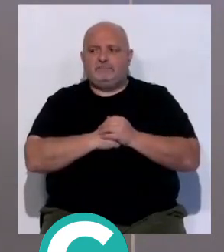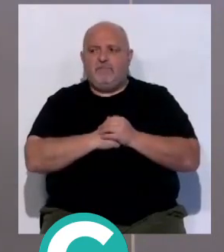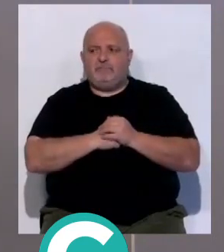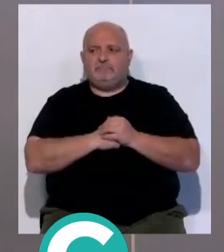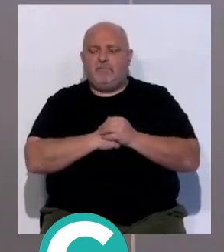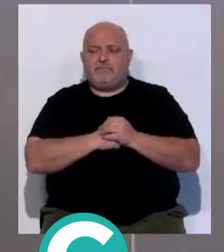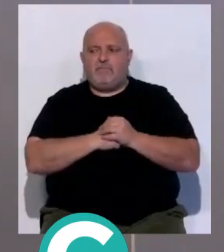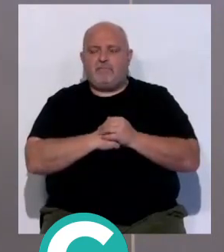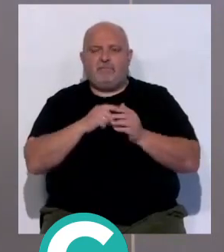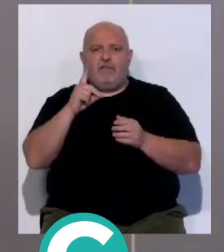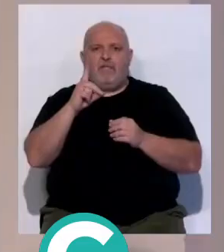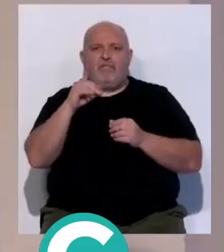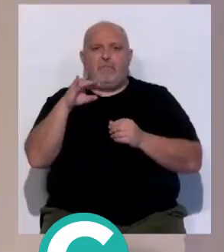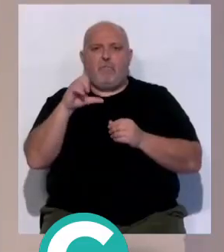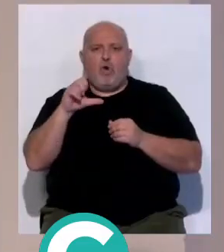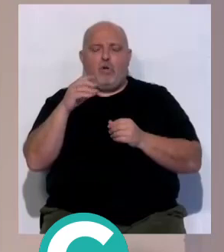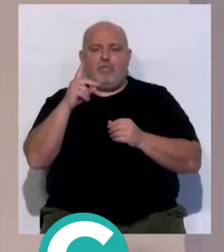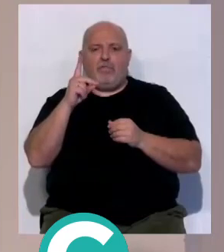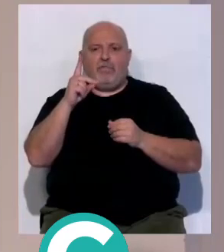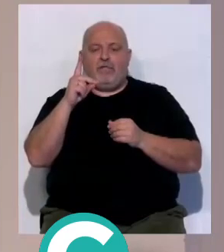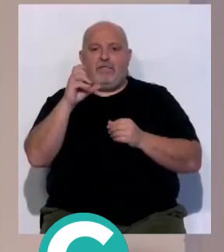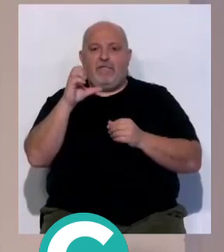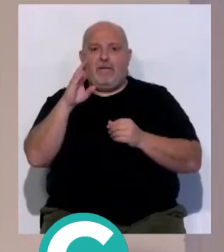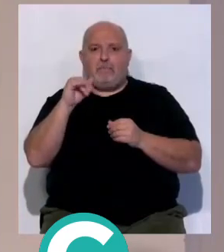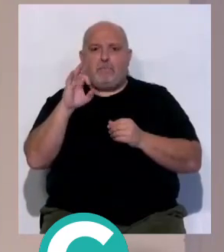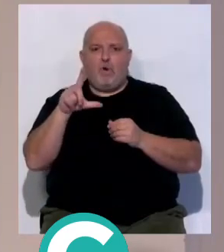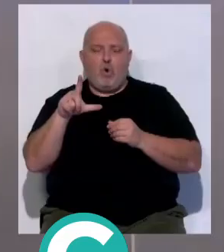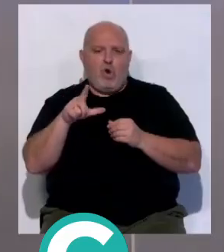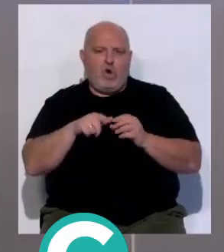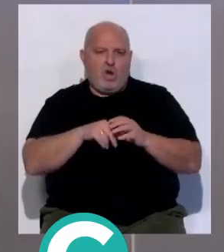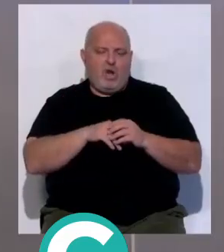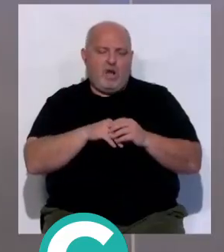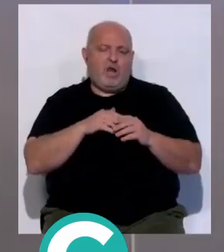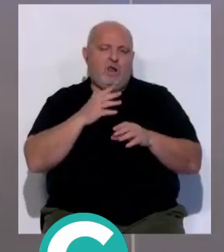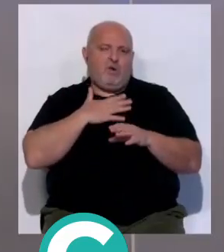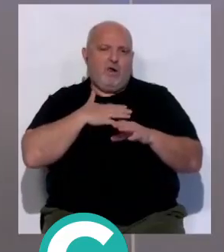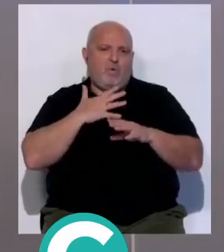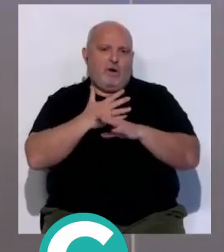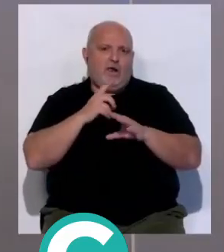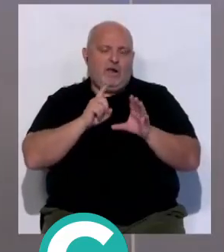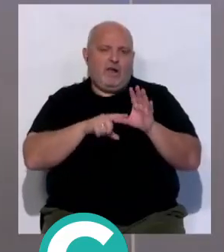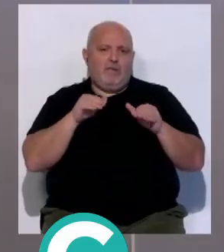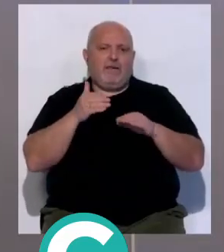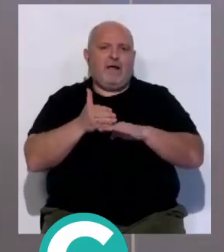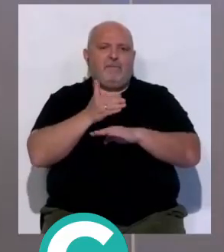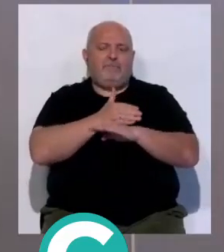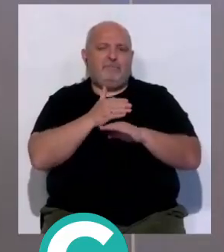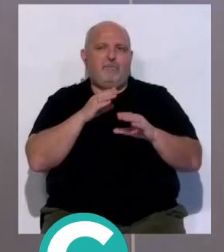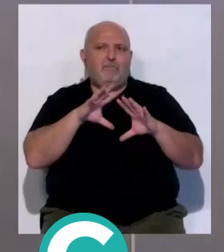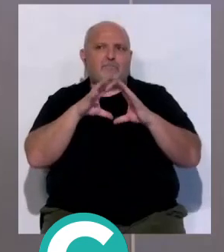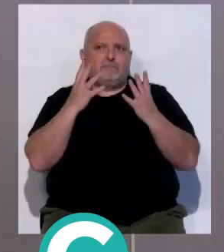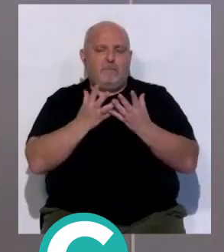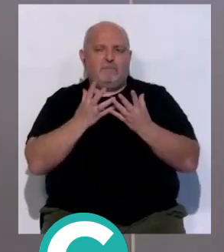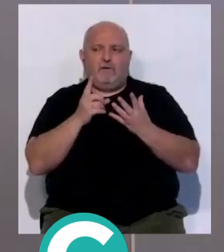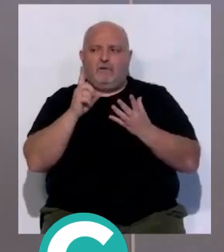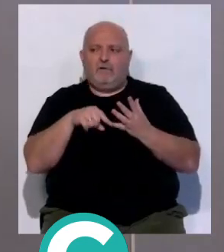Estaba Depol. Rodrigo Depol era el jugador argentino que también tuvo un incidente antes del Mundial que igual se lo